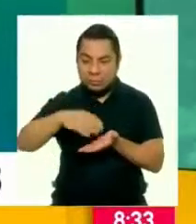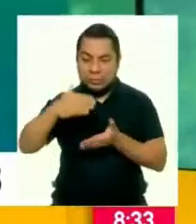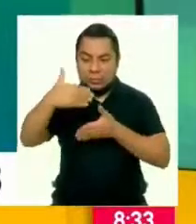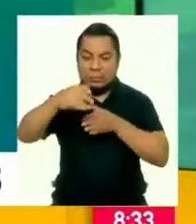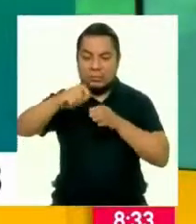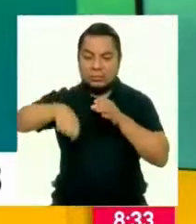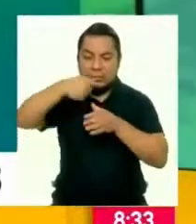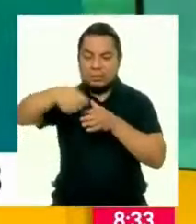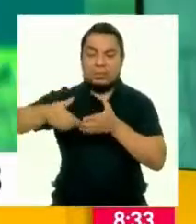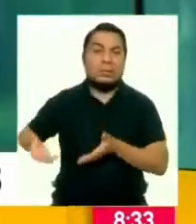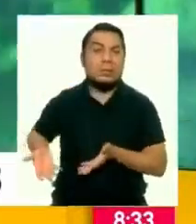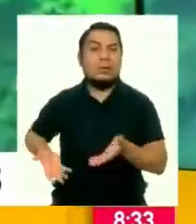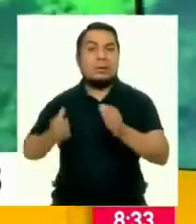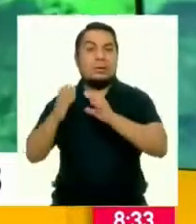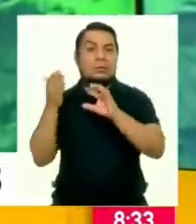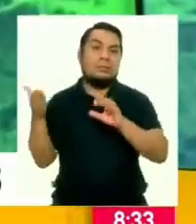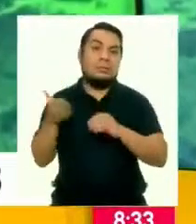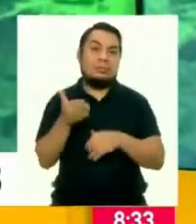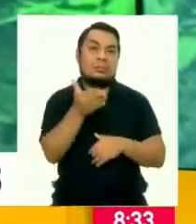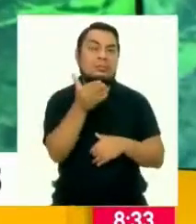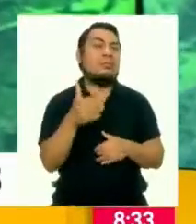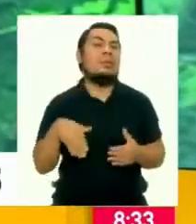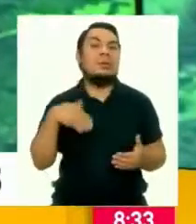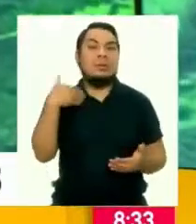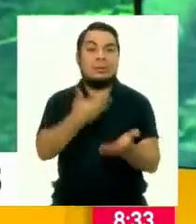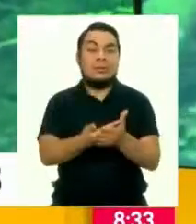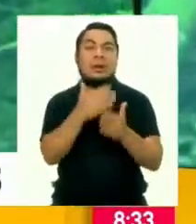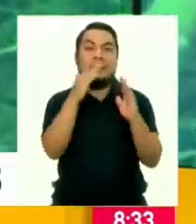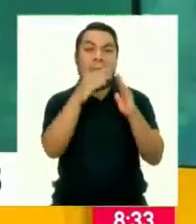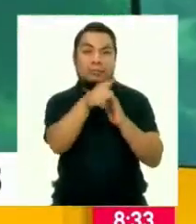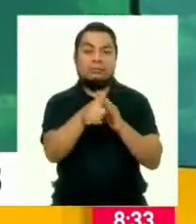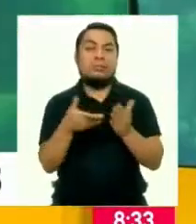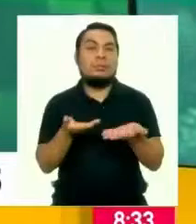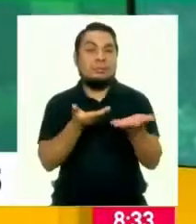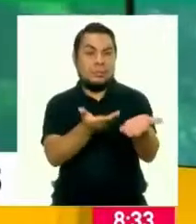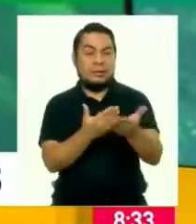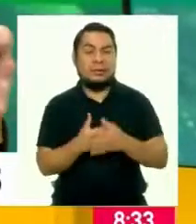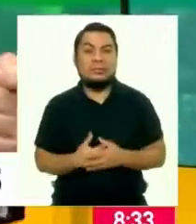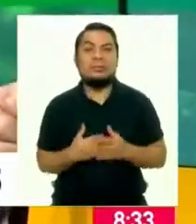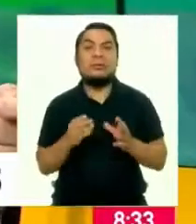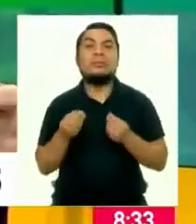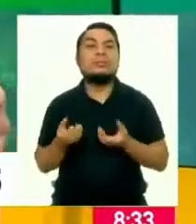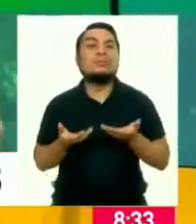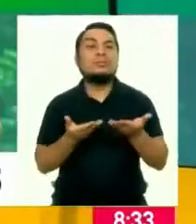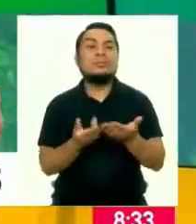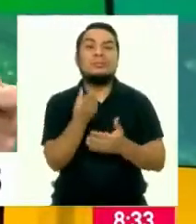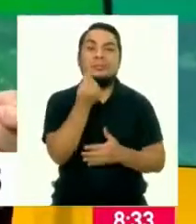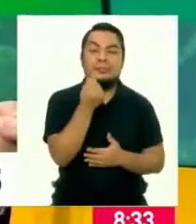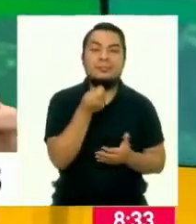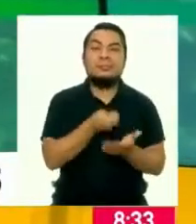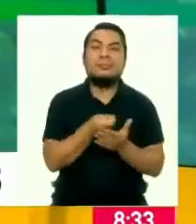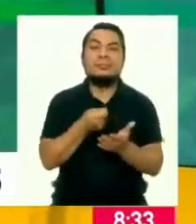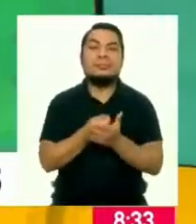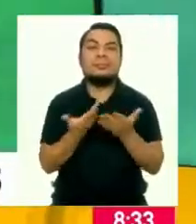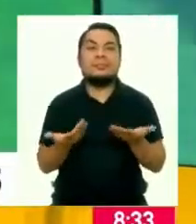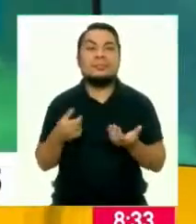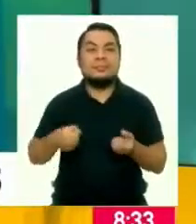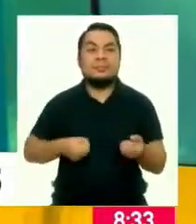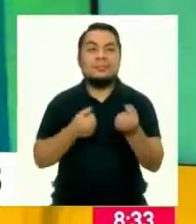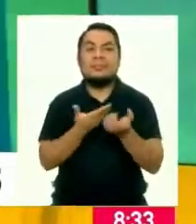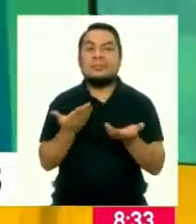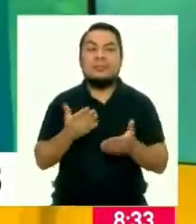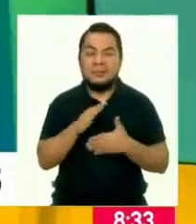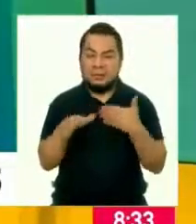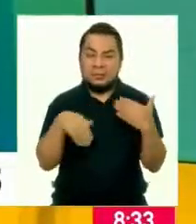transportarlo y llevarlo hacia la persona que ha hecho la compra, y luego cómo se les entrega el dinero o el pago correspondiente al agricultor.